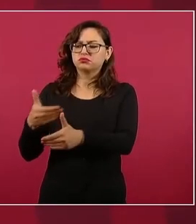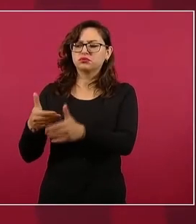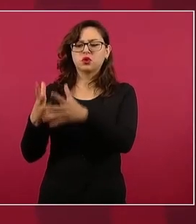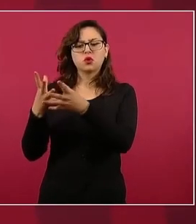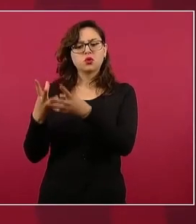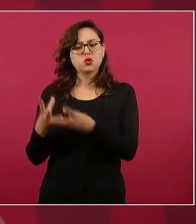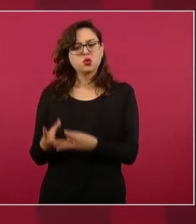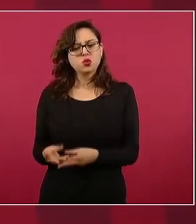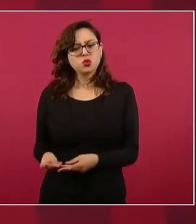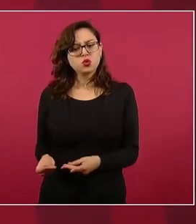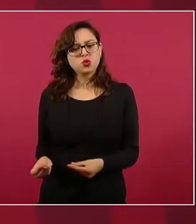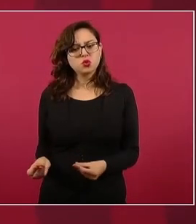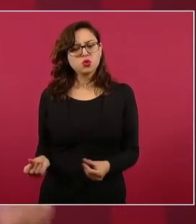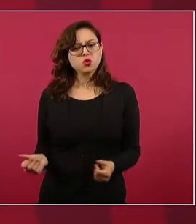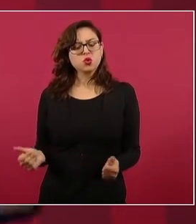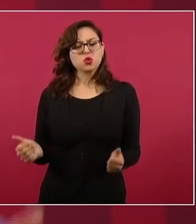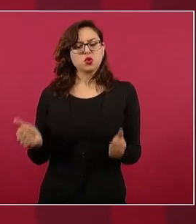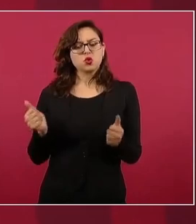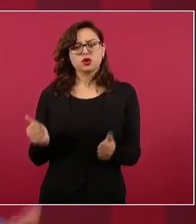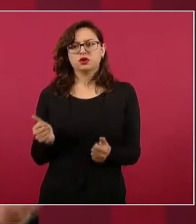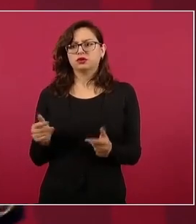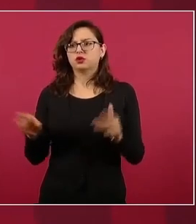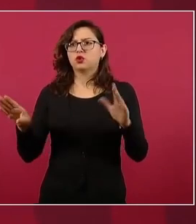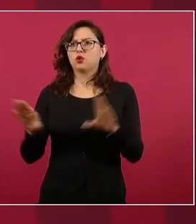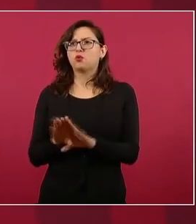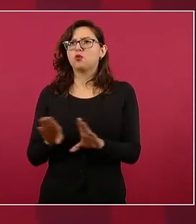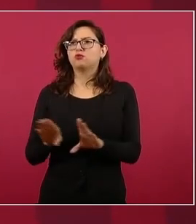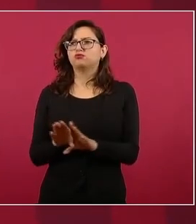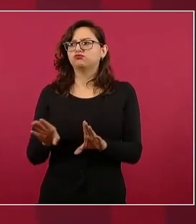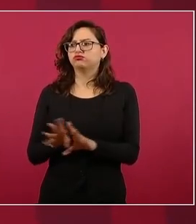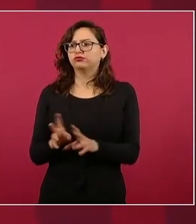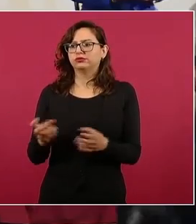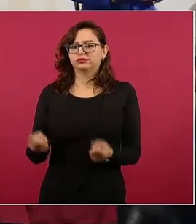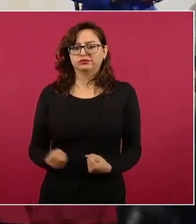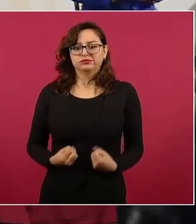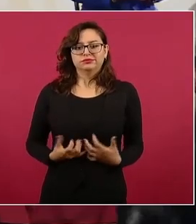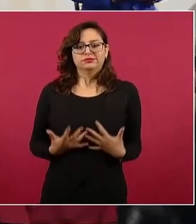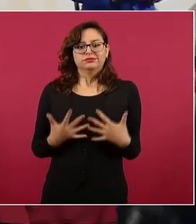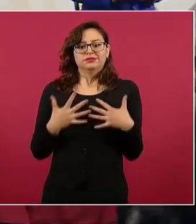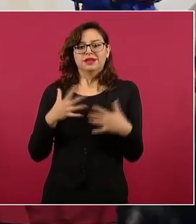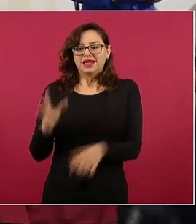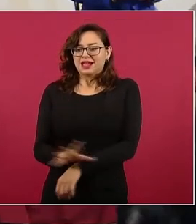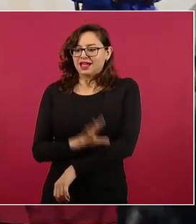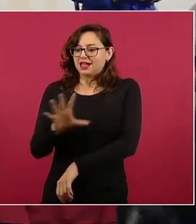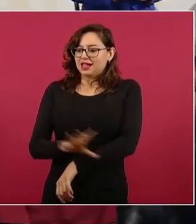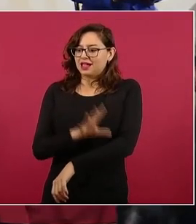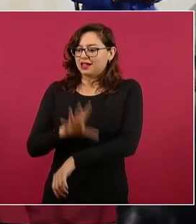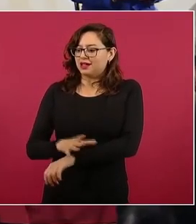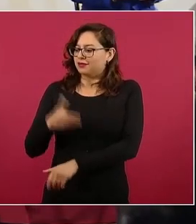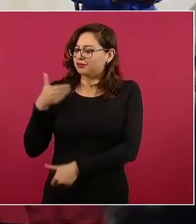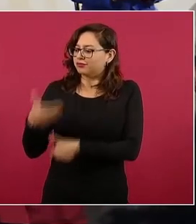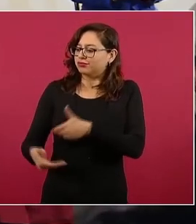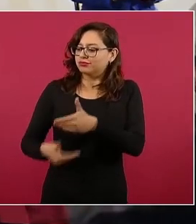ese movimiento esa